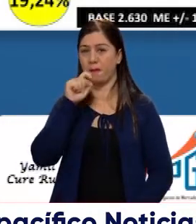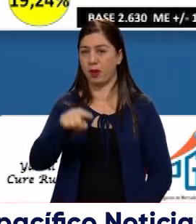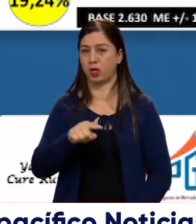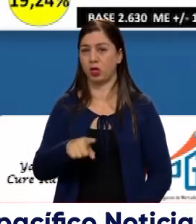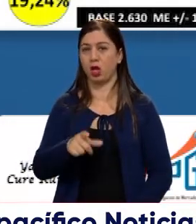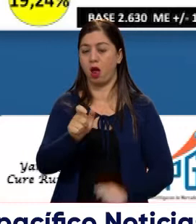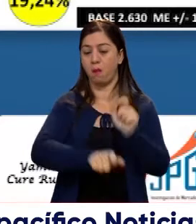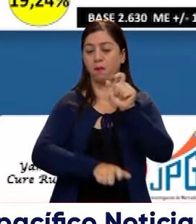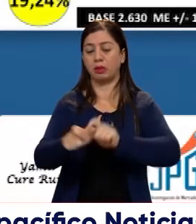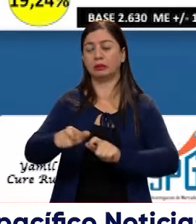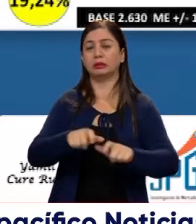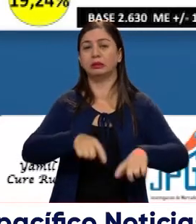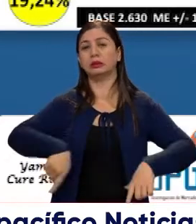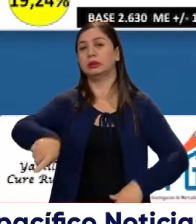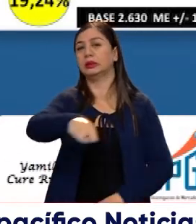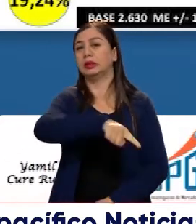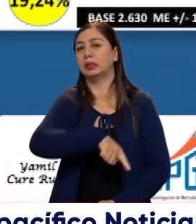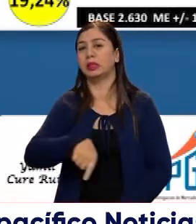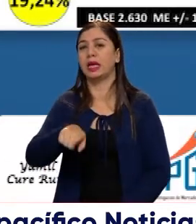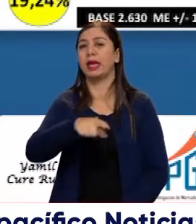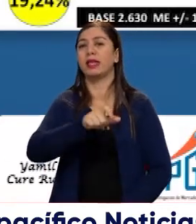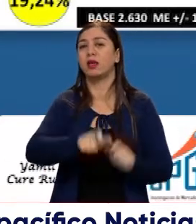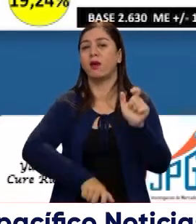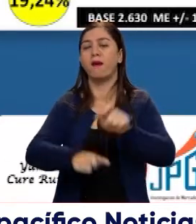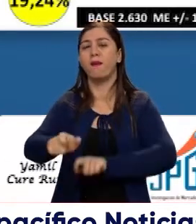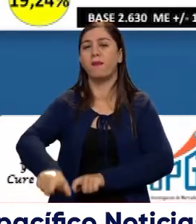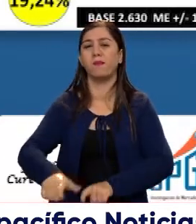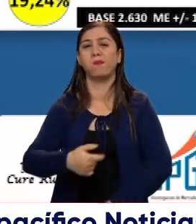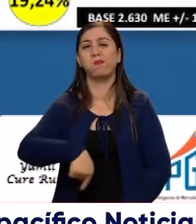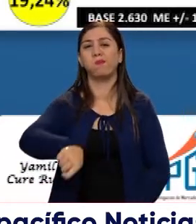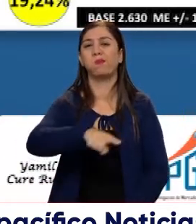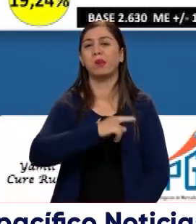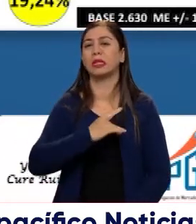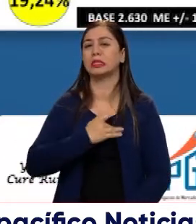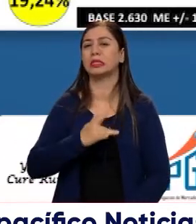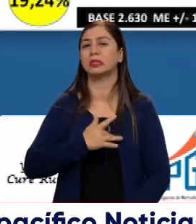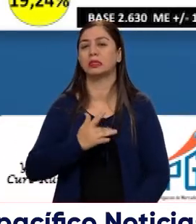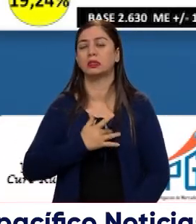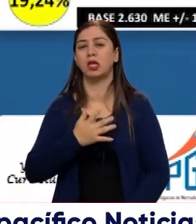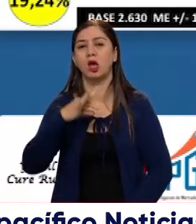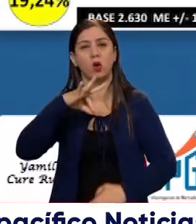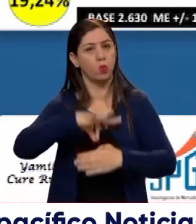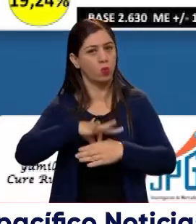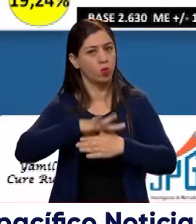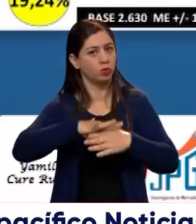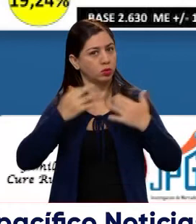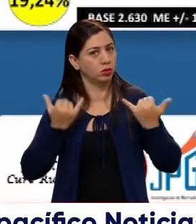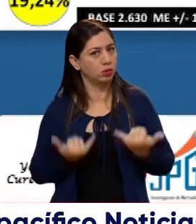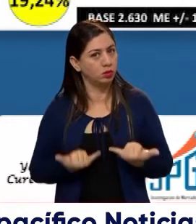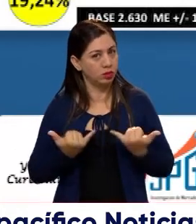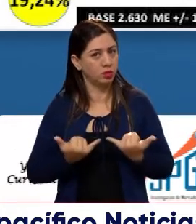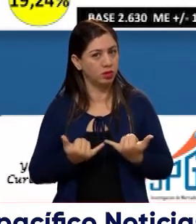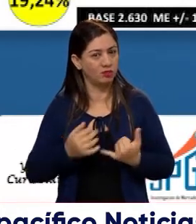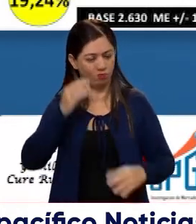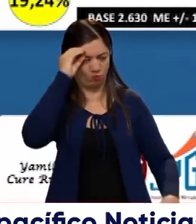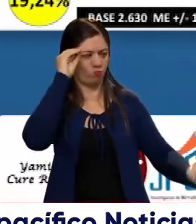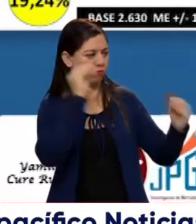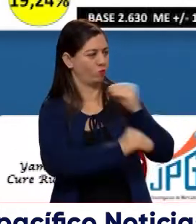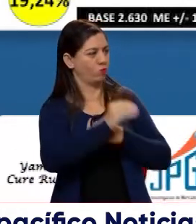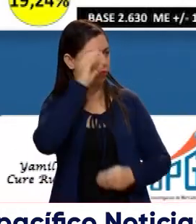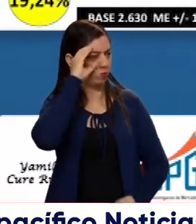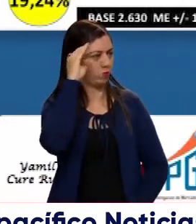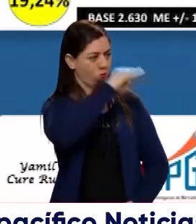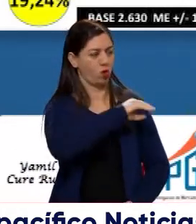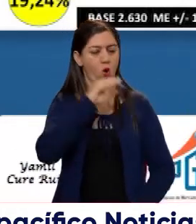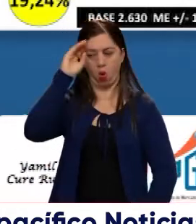orden público. Pues imagínese, la motivación para votar en esta ocasión es el antipetrismo y